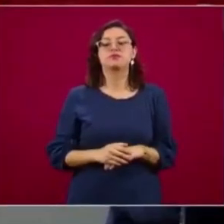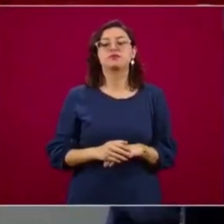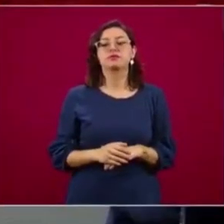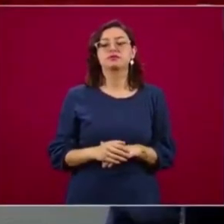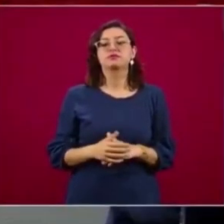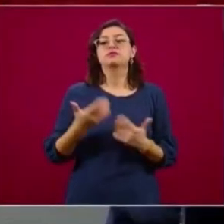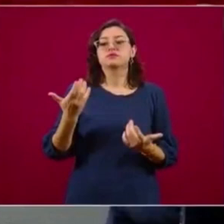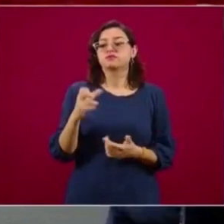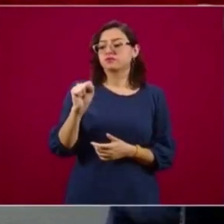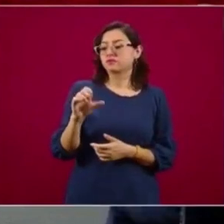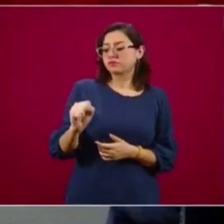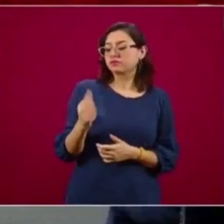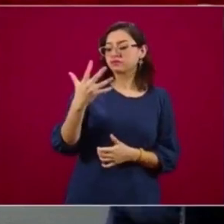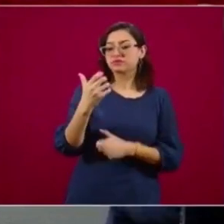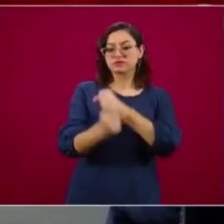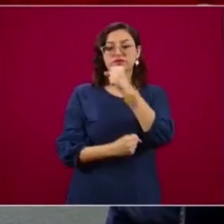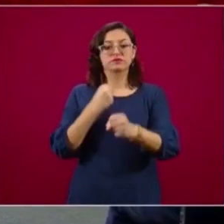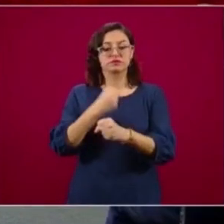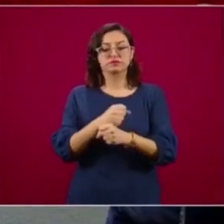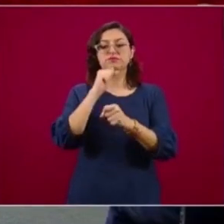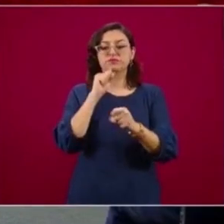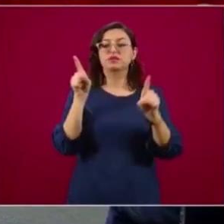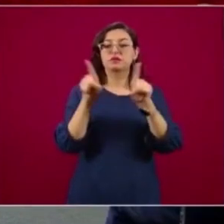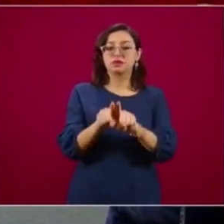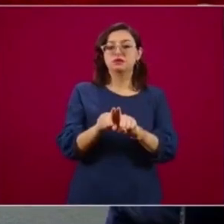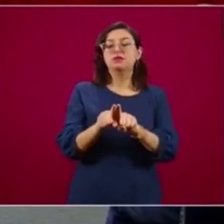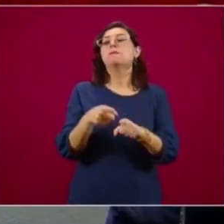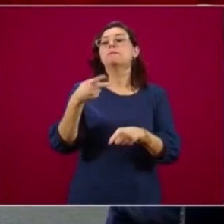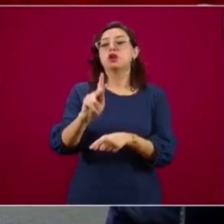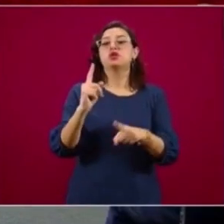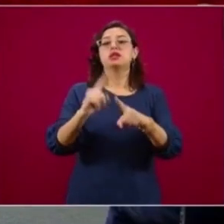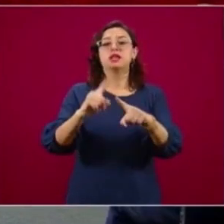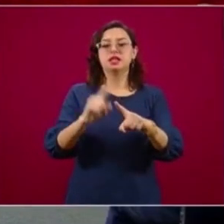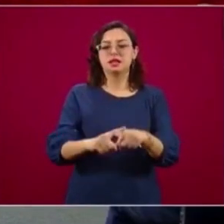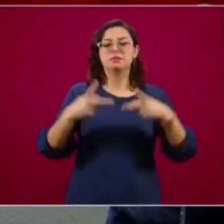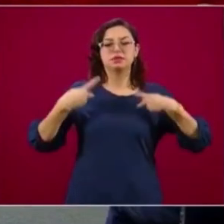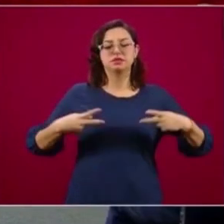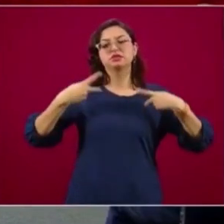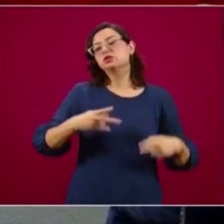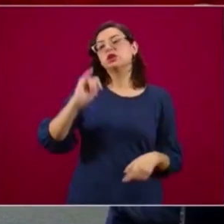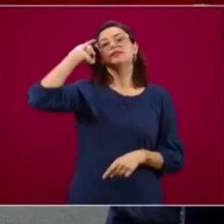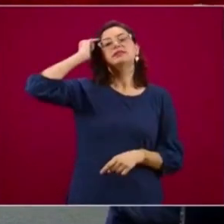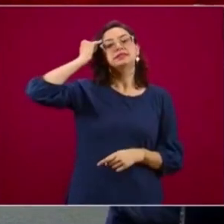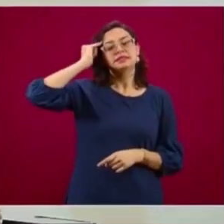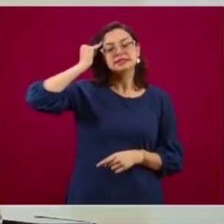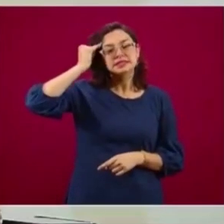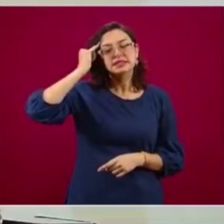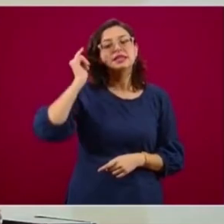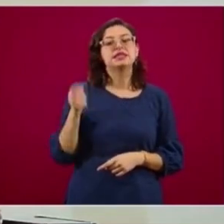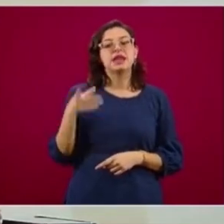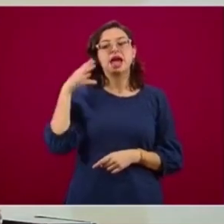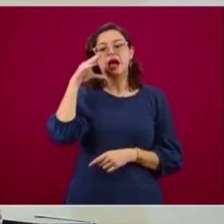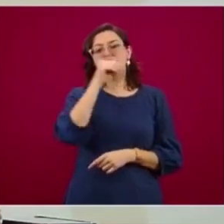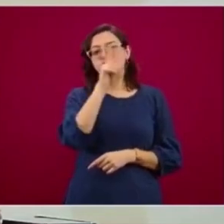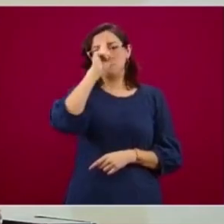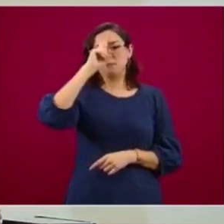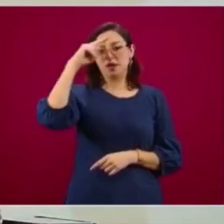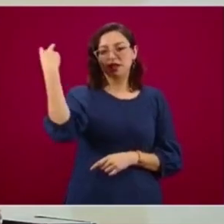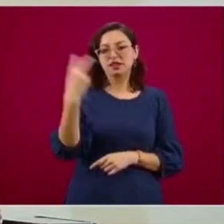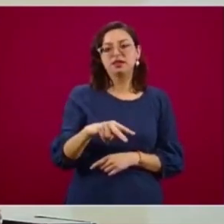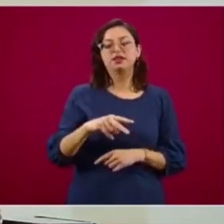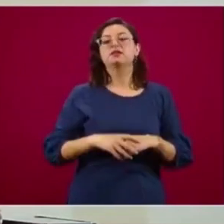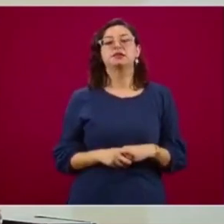reconocimiento por el trabajo que han realizado durante toda su vida. También se